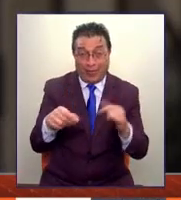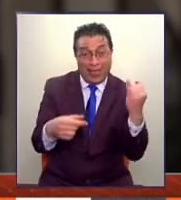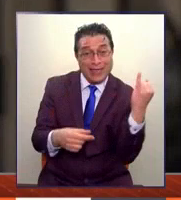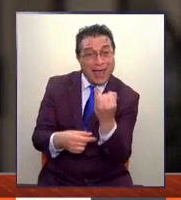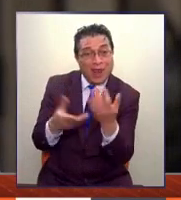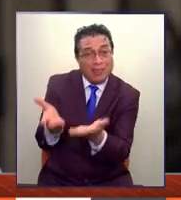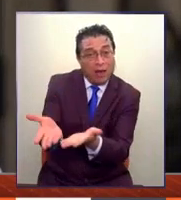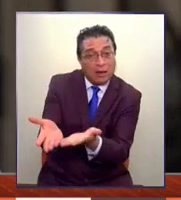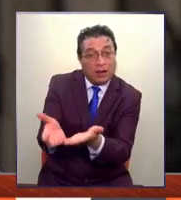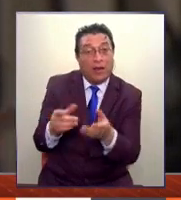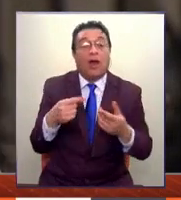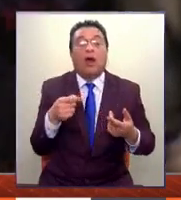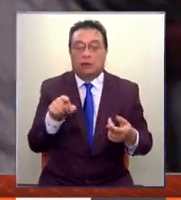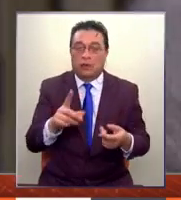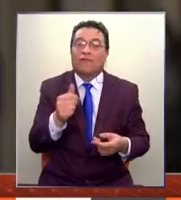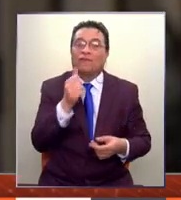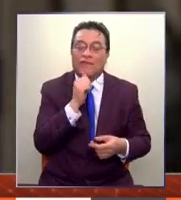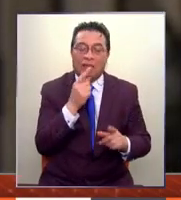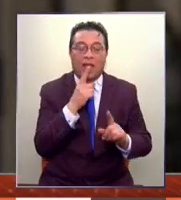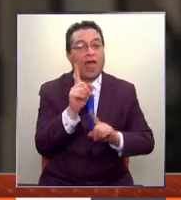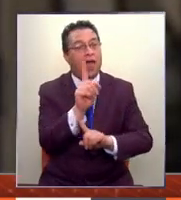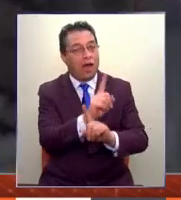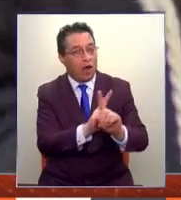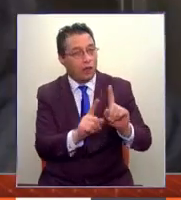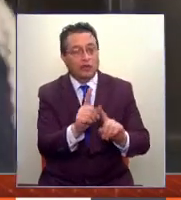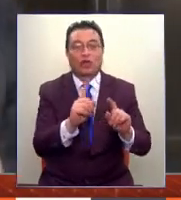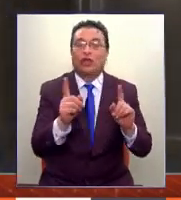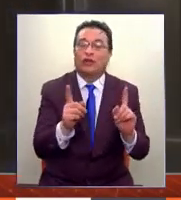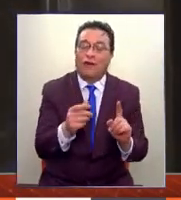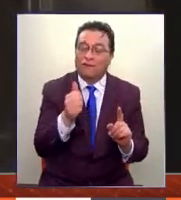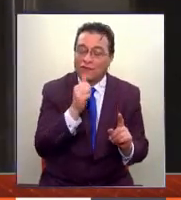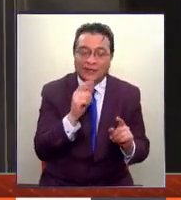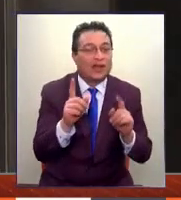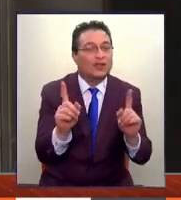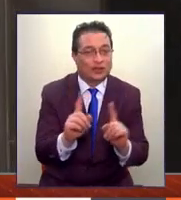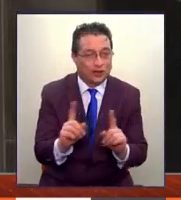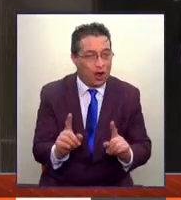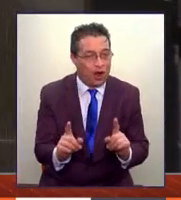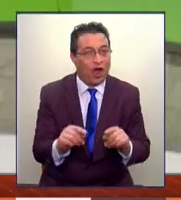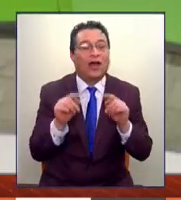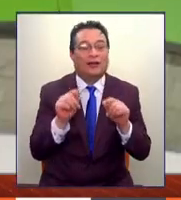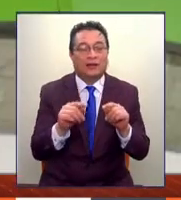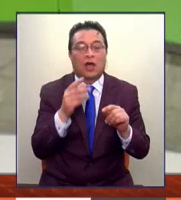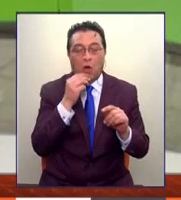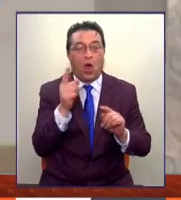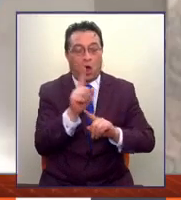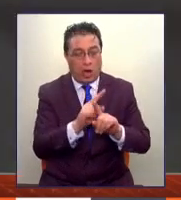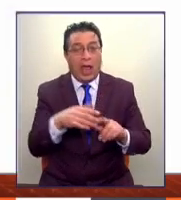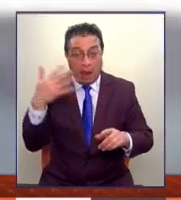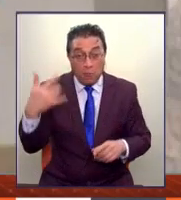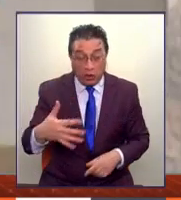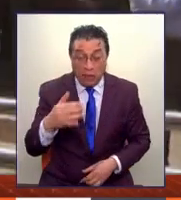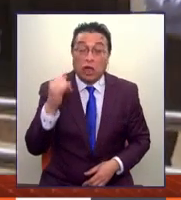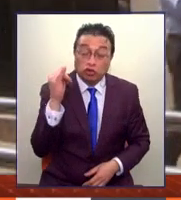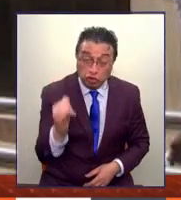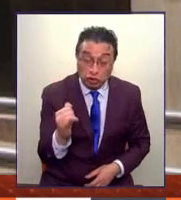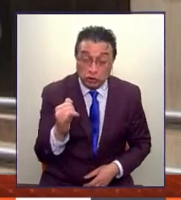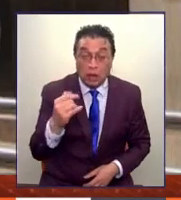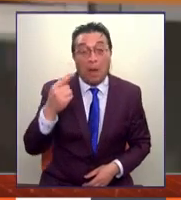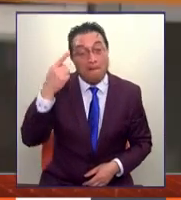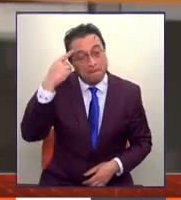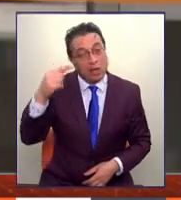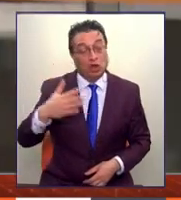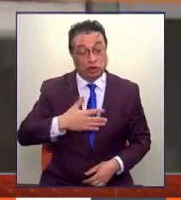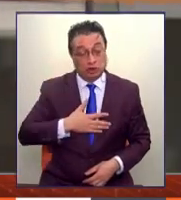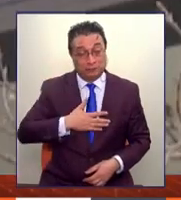no simplemente los argumentos faltan, o sea, los argumentos son importantes, sino que también, y ahí es donde creo que